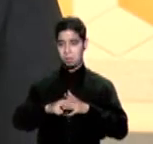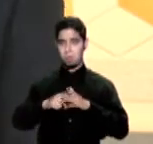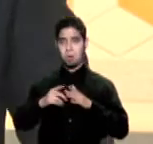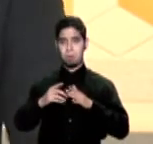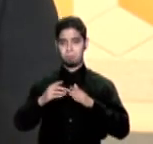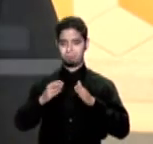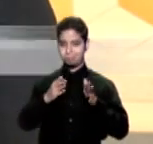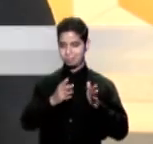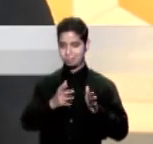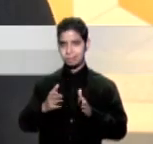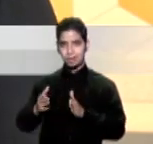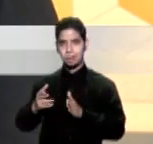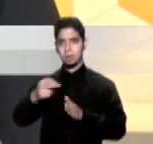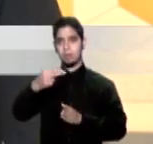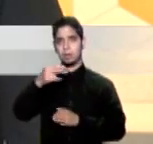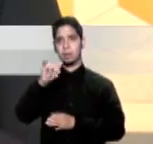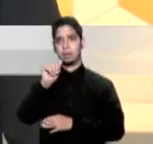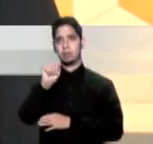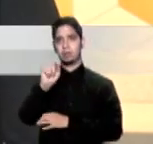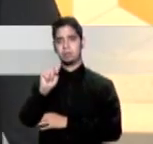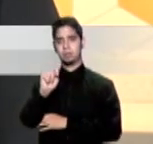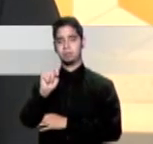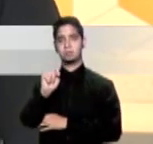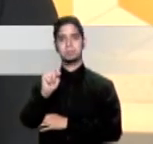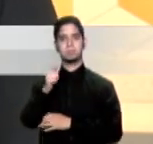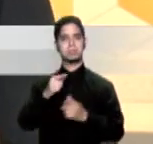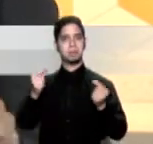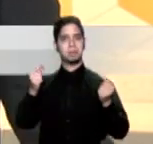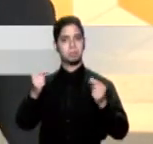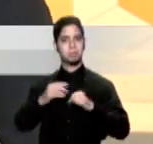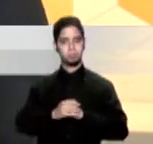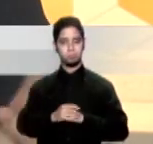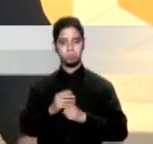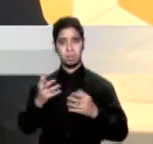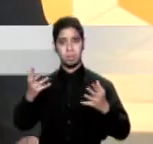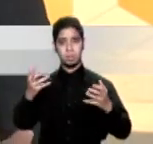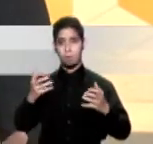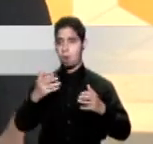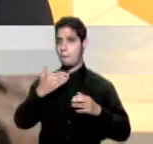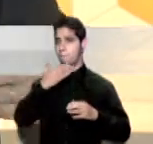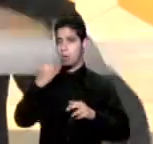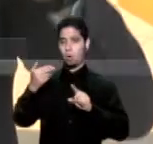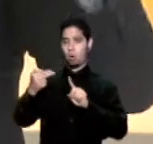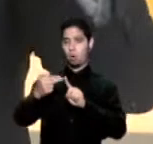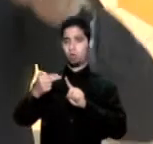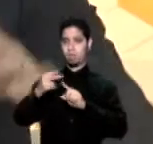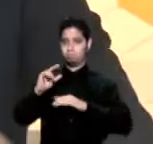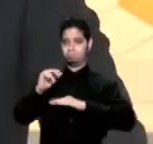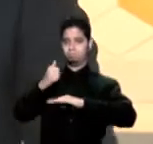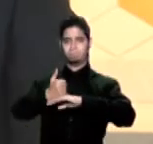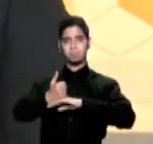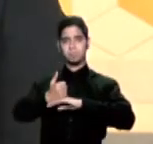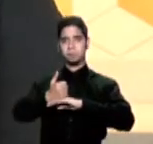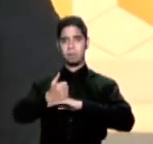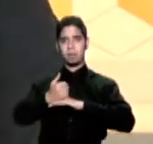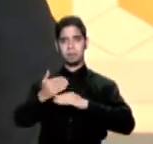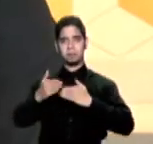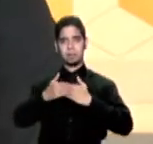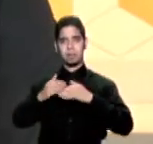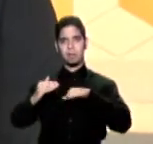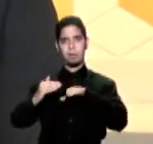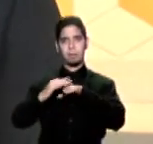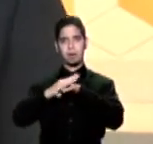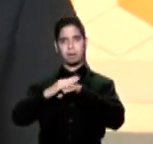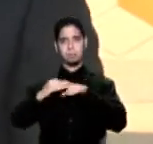nuestra visión era desarrollar el mejor hotel en san juan que no está en la playa aún y cuando estamos a varios pasos de ella